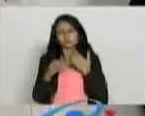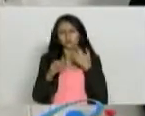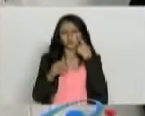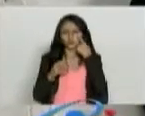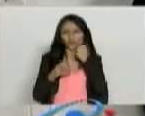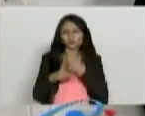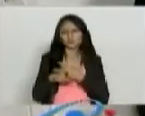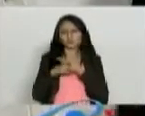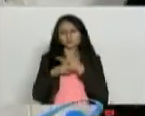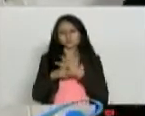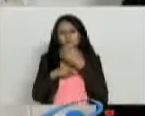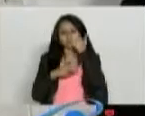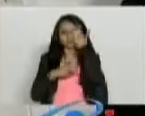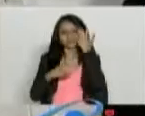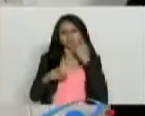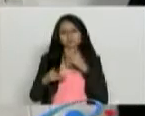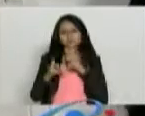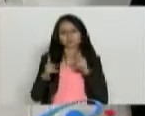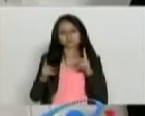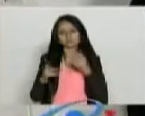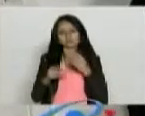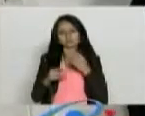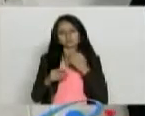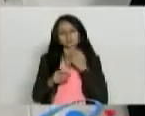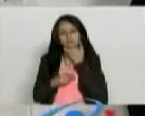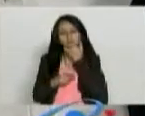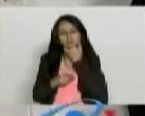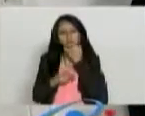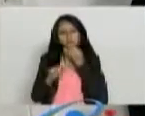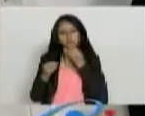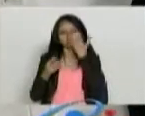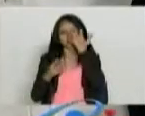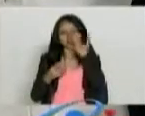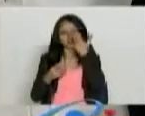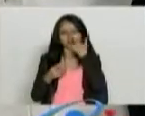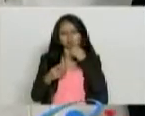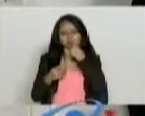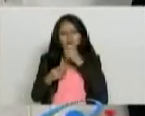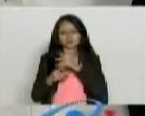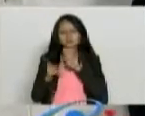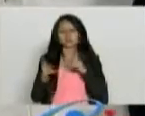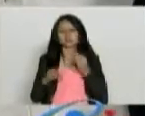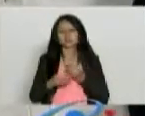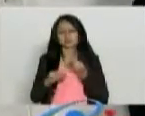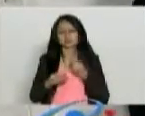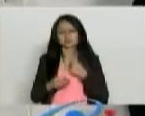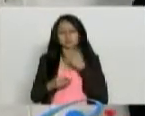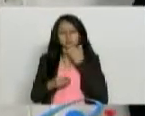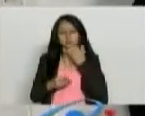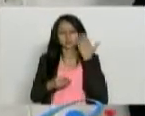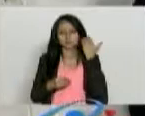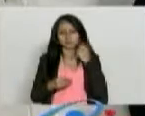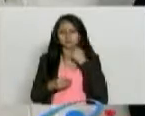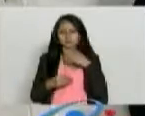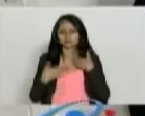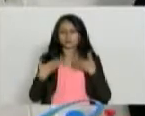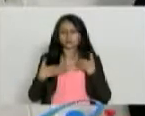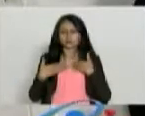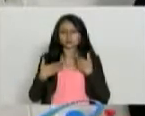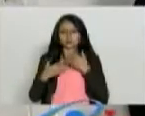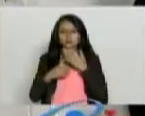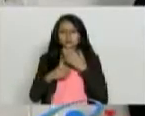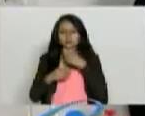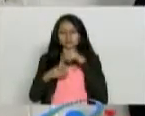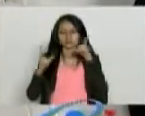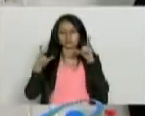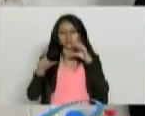cuidado. Porque entonces la gente... Existen promociones de exámenes. Yo quedé muy contento con un programa que hizo séptimo día.